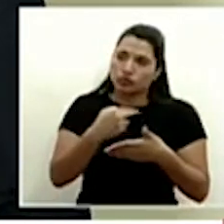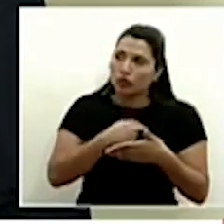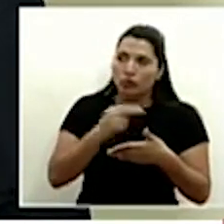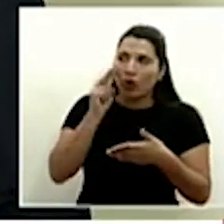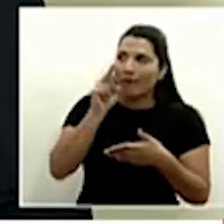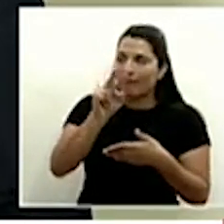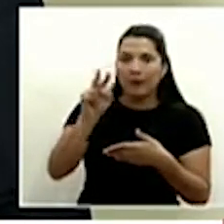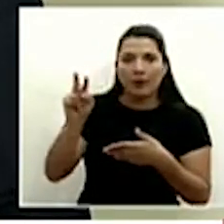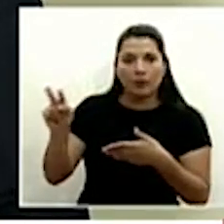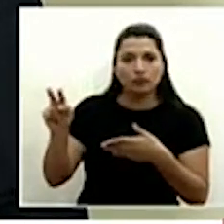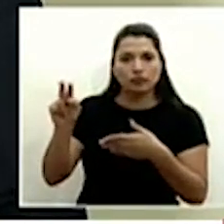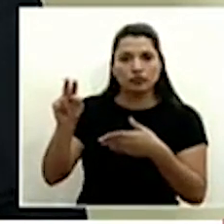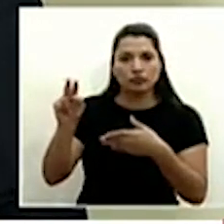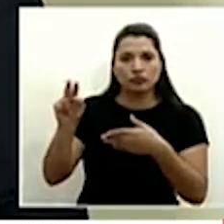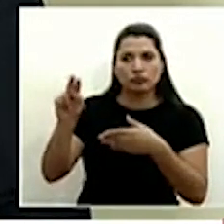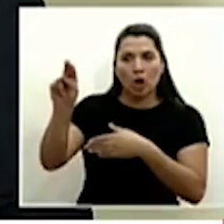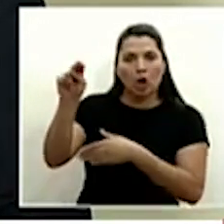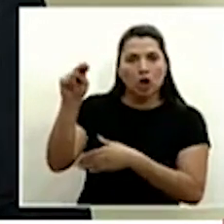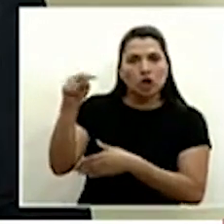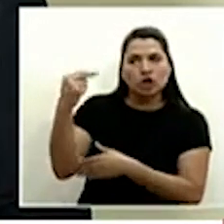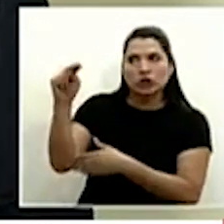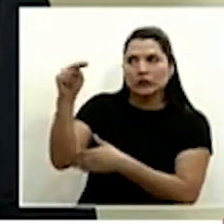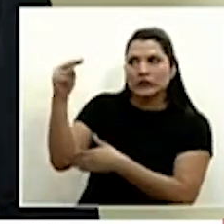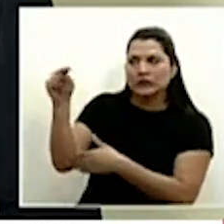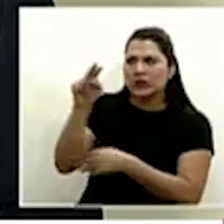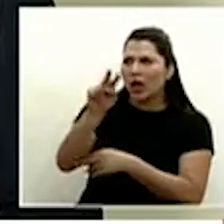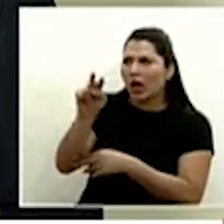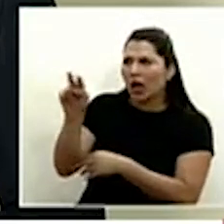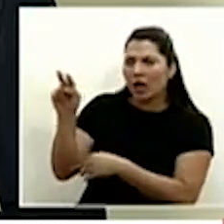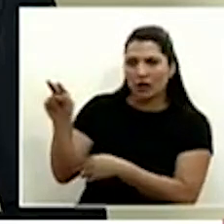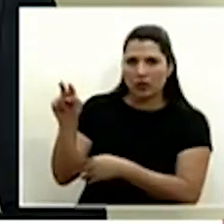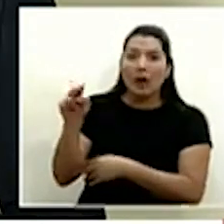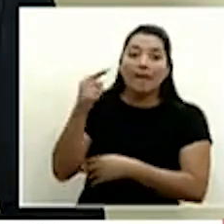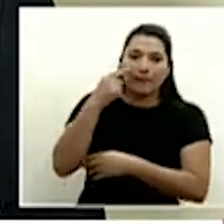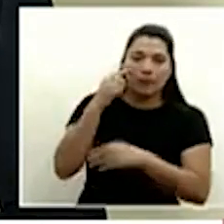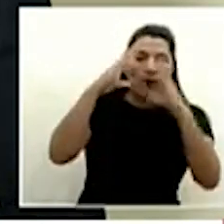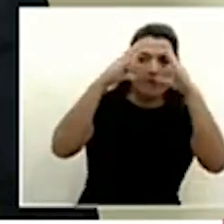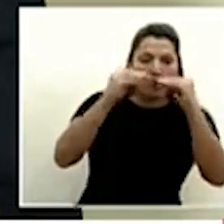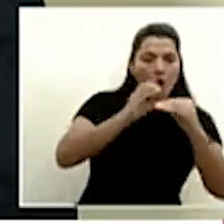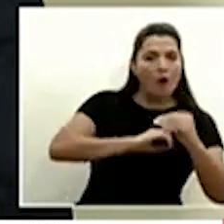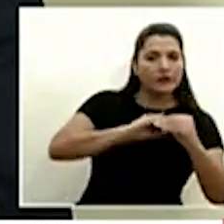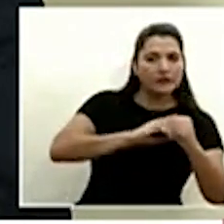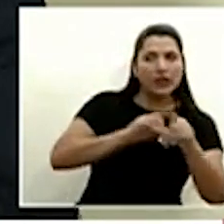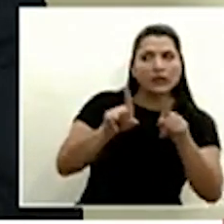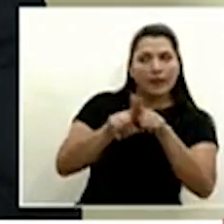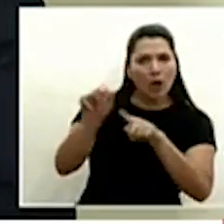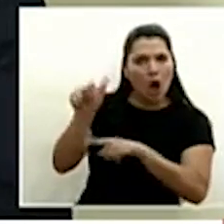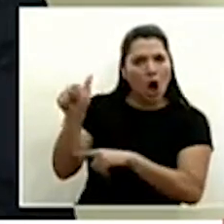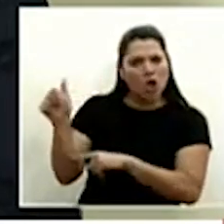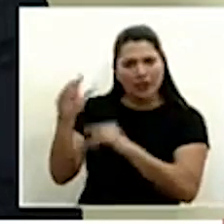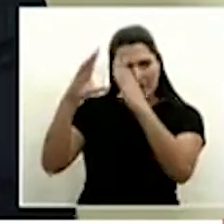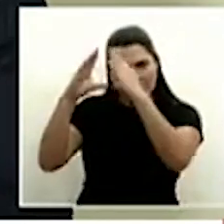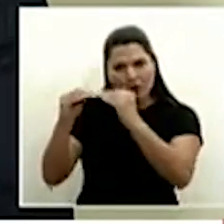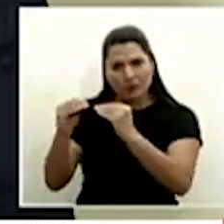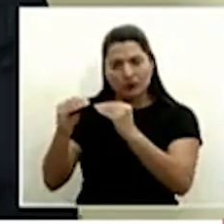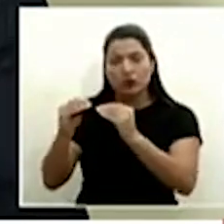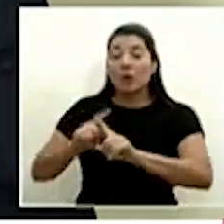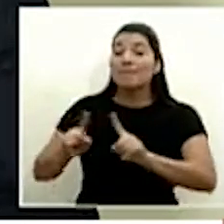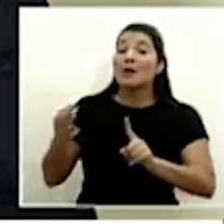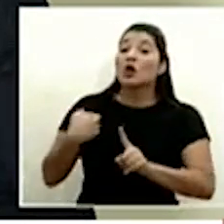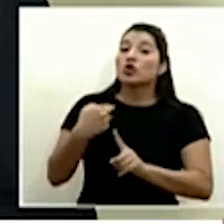en diferentes medios no solamente los oficiales pero nosotros nos hemos enfocado en manejar los propios datos